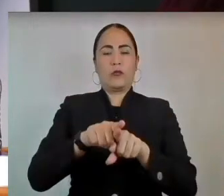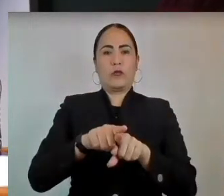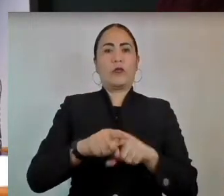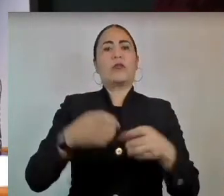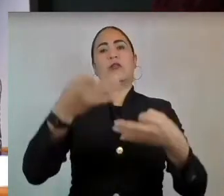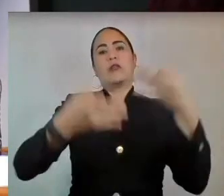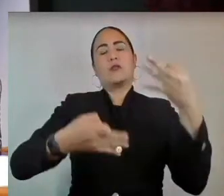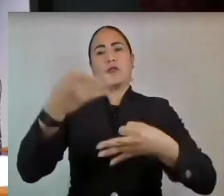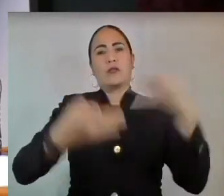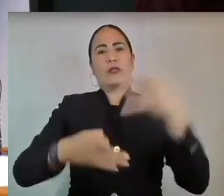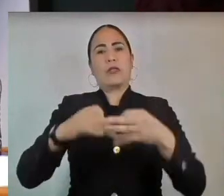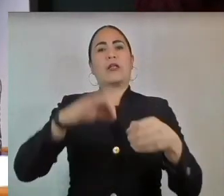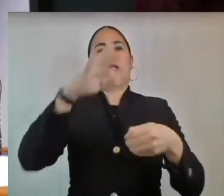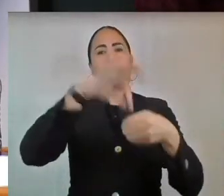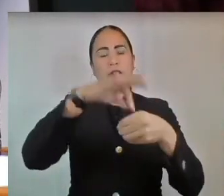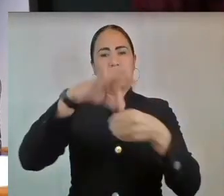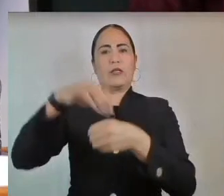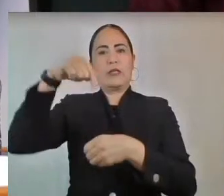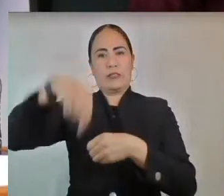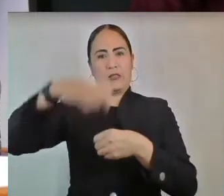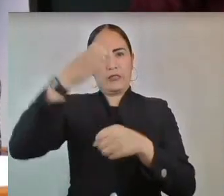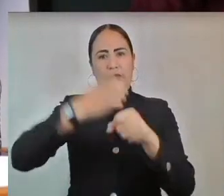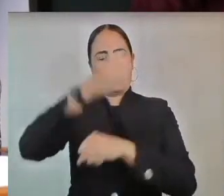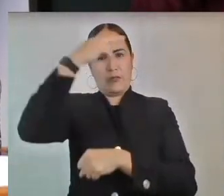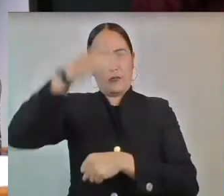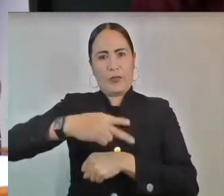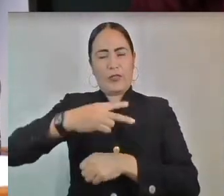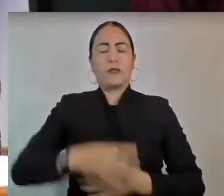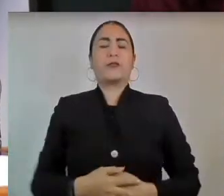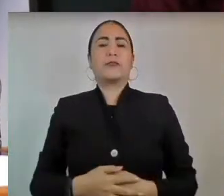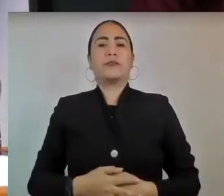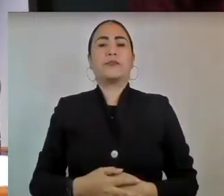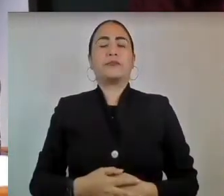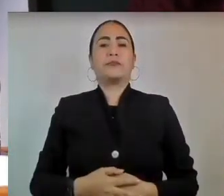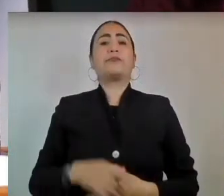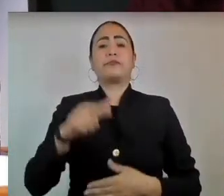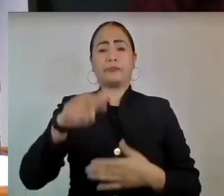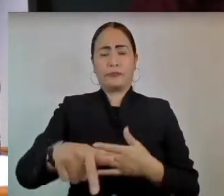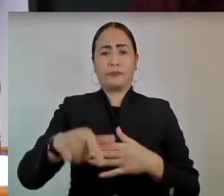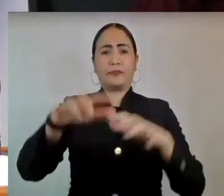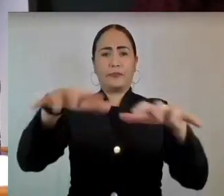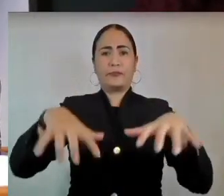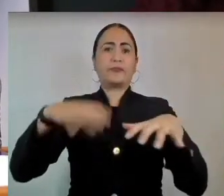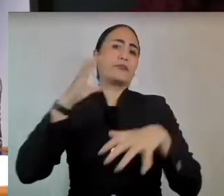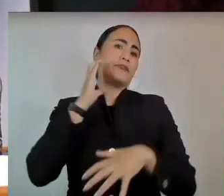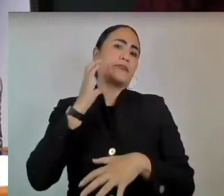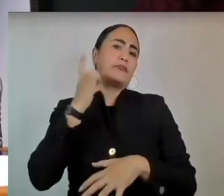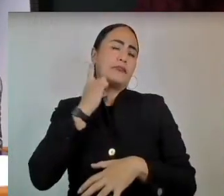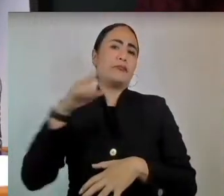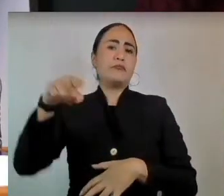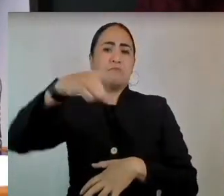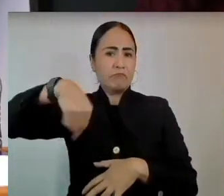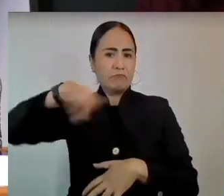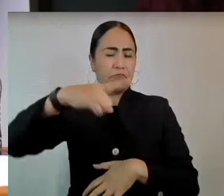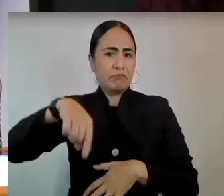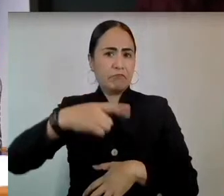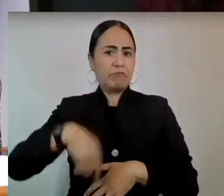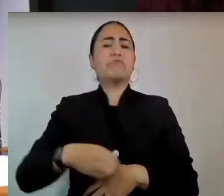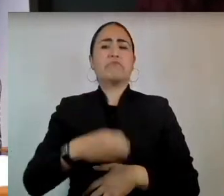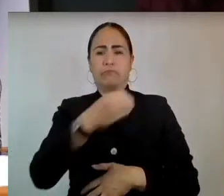Por lo anterior, la legislatura del Estado de México podrá cumplir con sus obligaciones